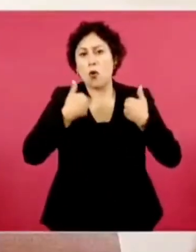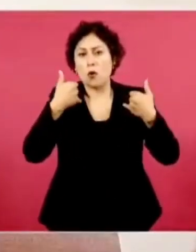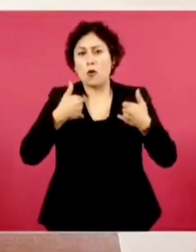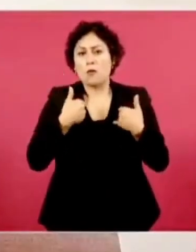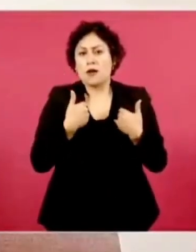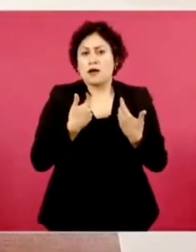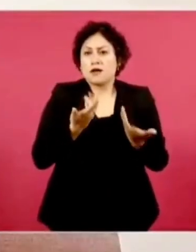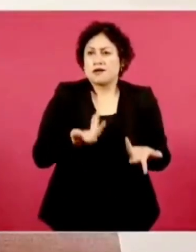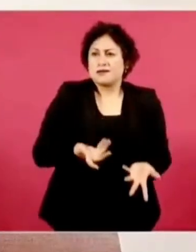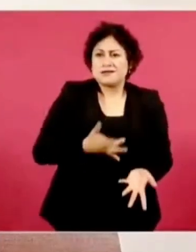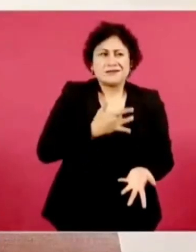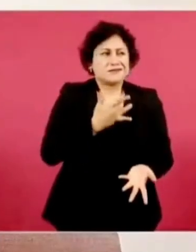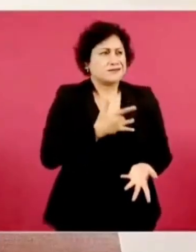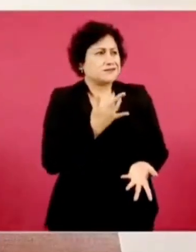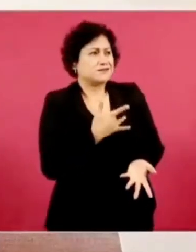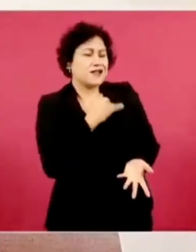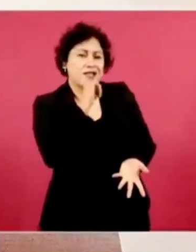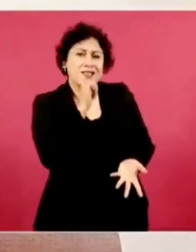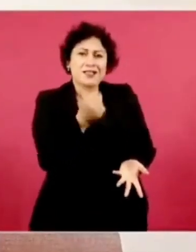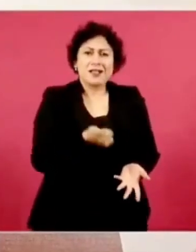porque les falta atención